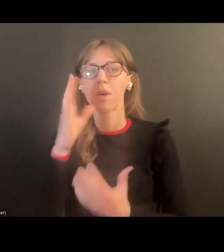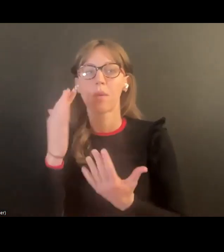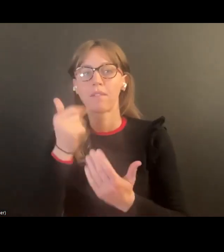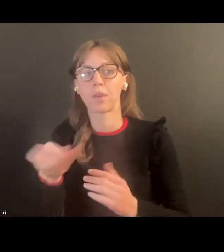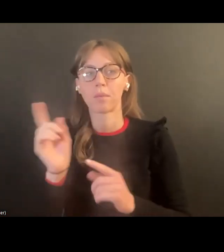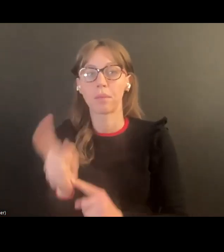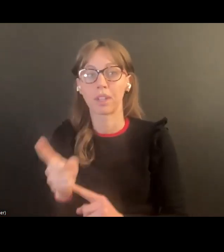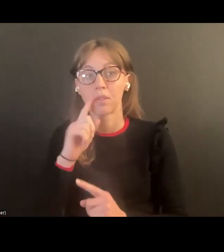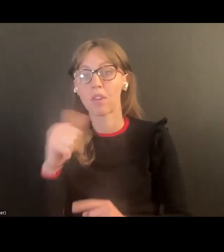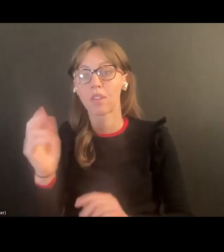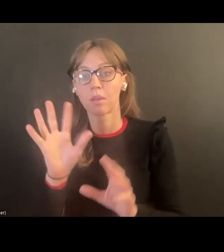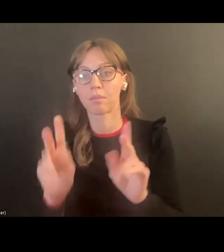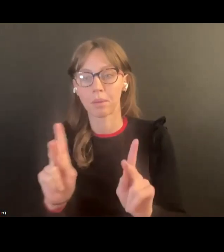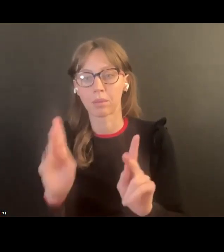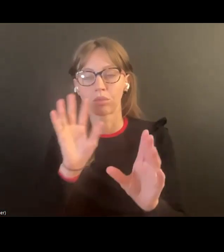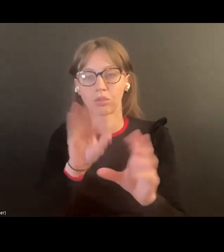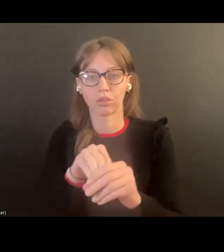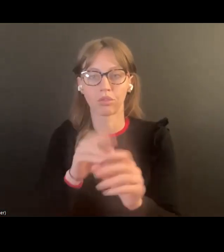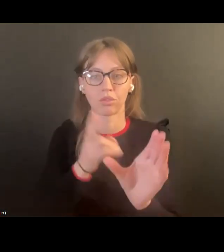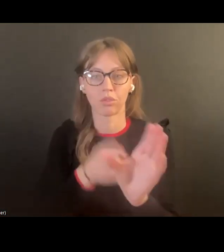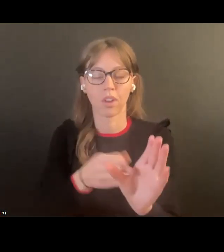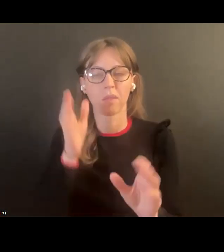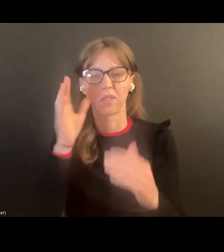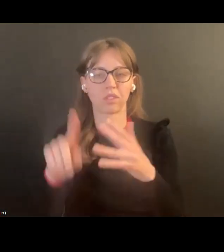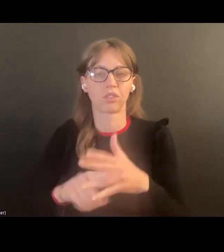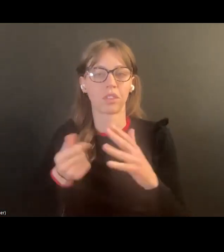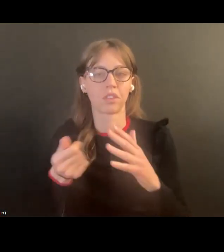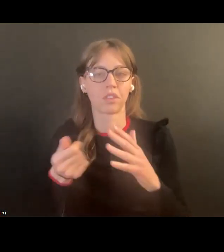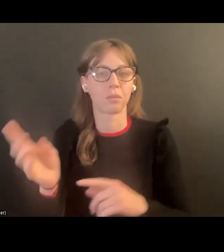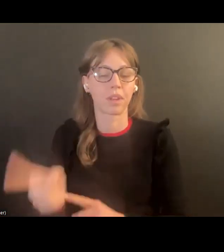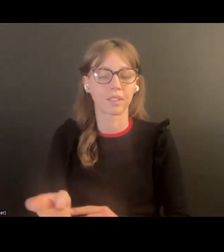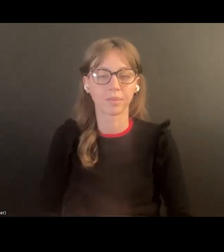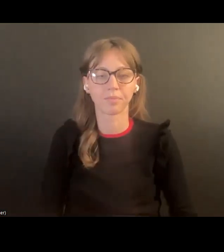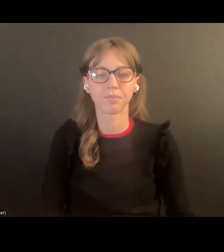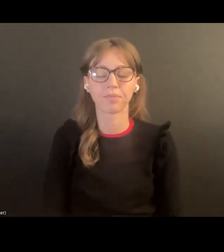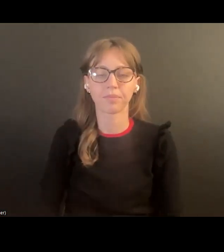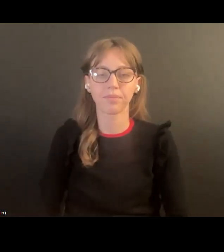Estamos apenas dejando un par de personas más entrar y empezaremos en unos minutos.